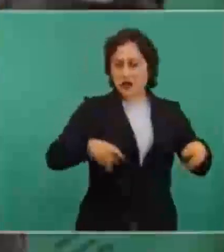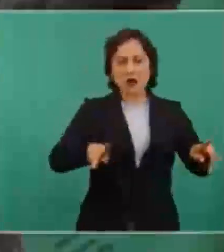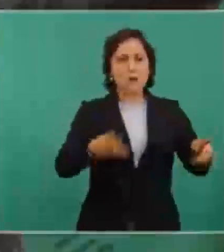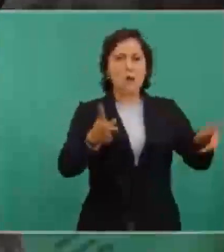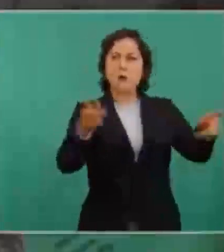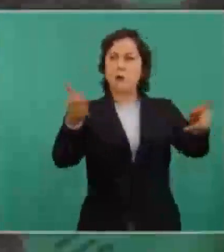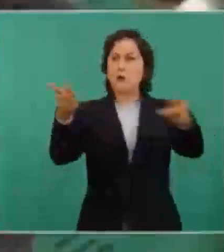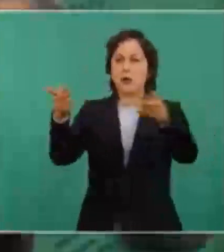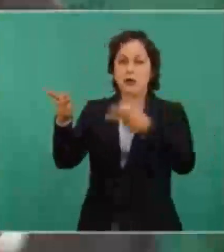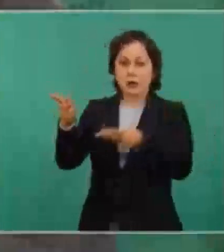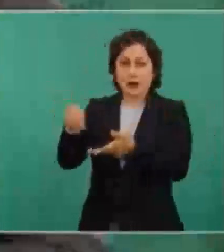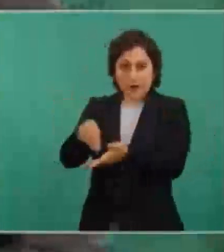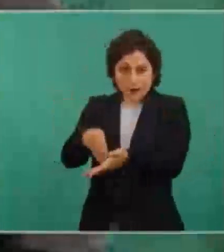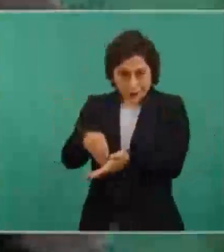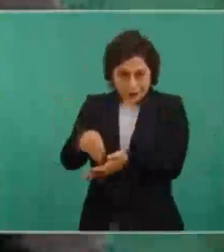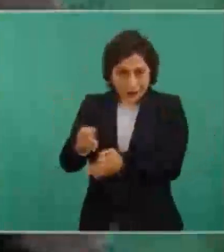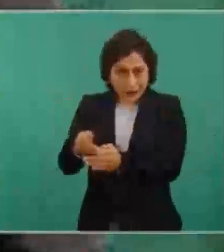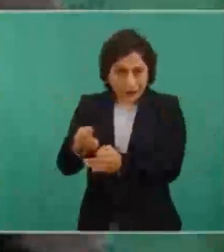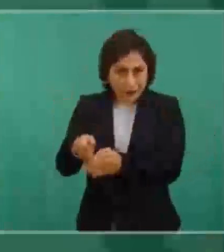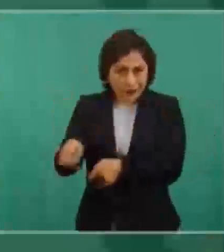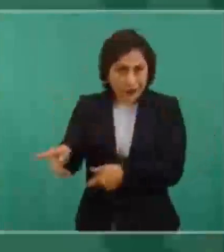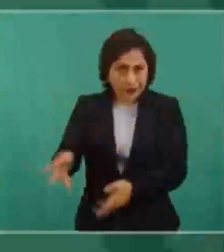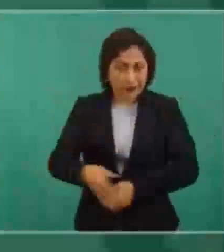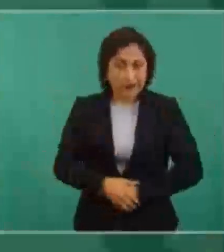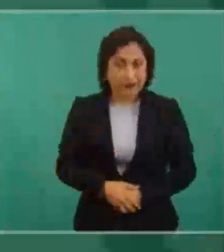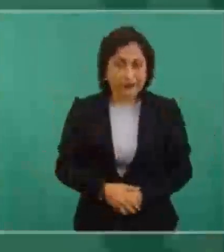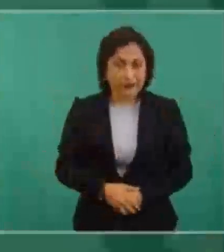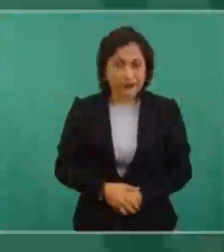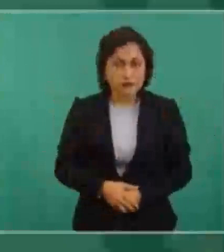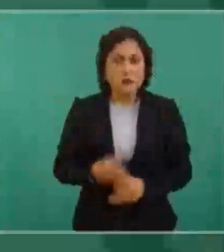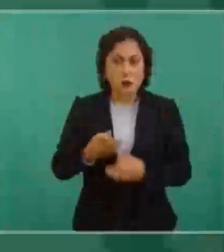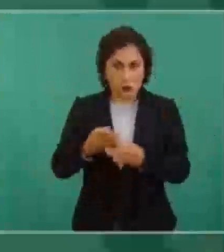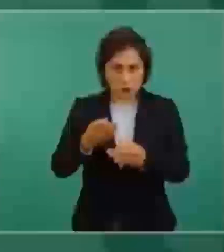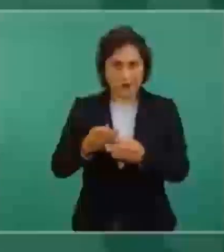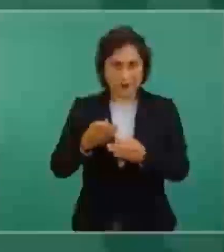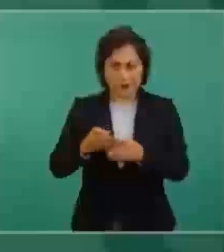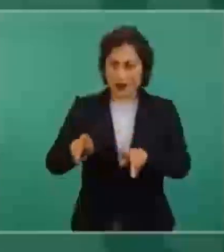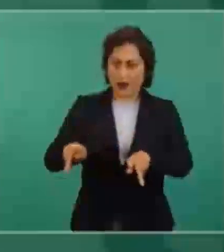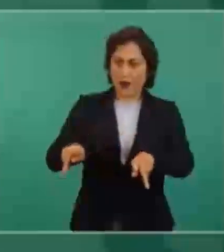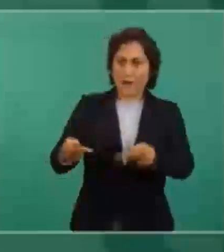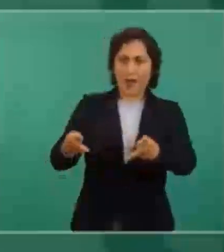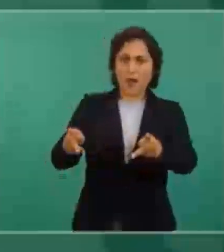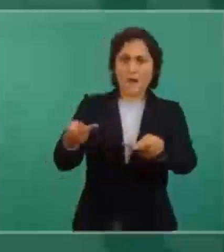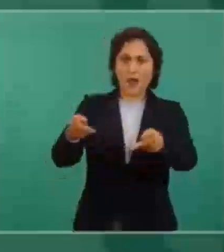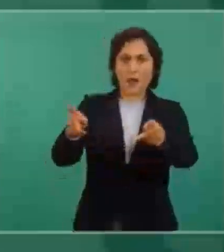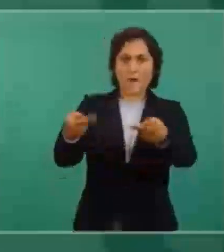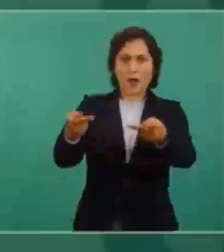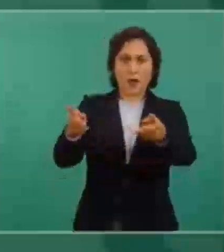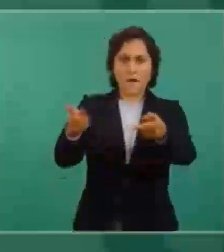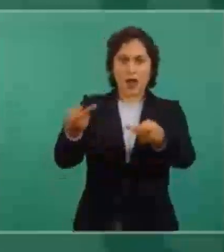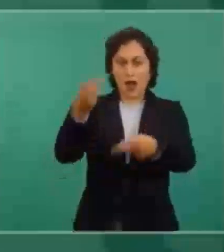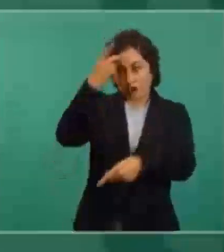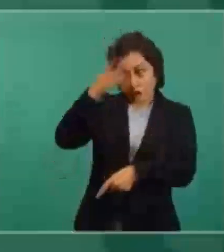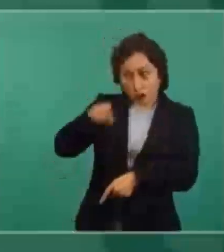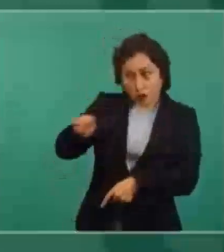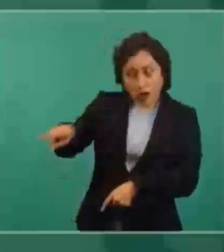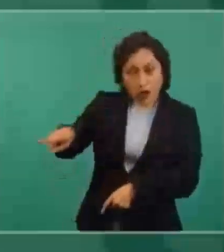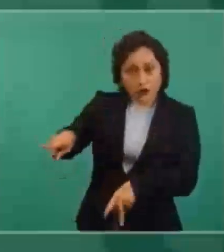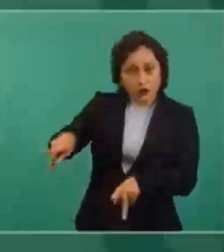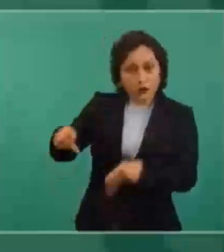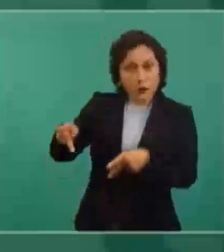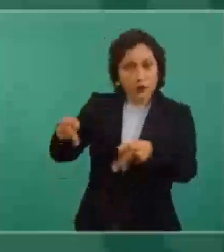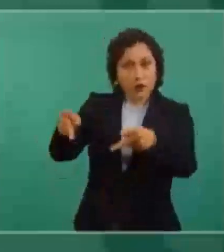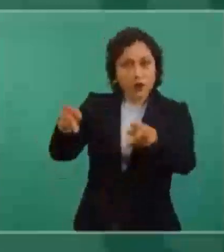Todavía están vendiendo acciones. Pura especulación financiera.